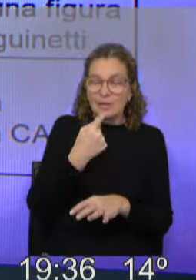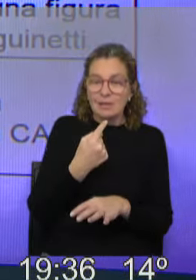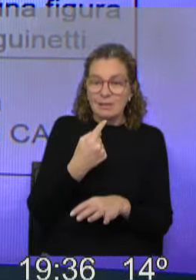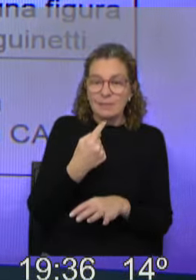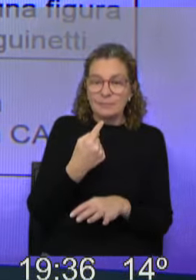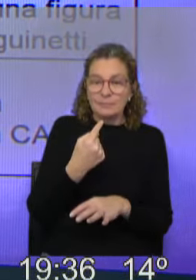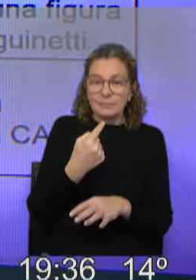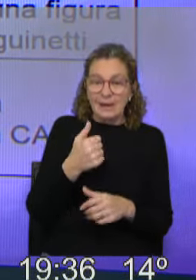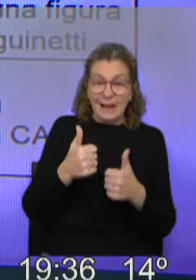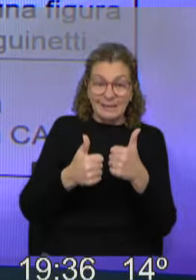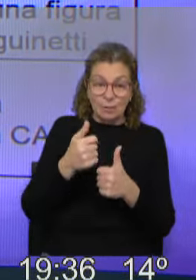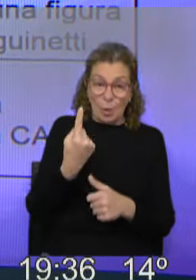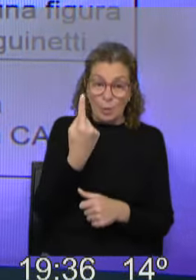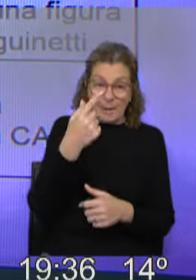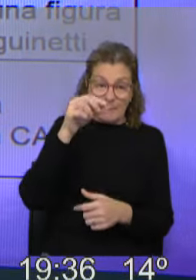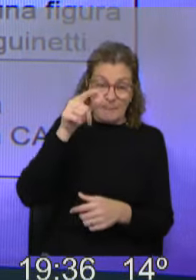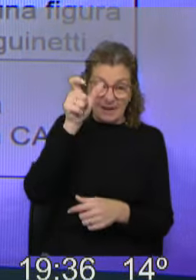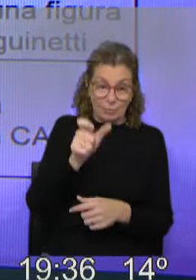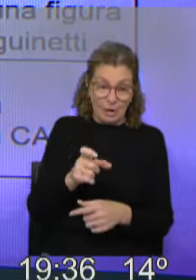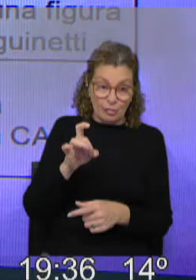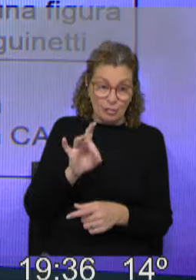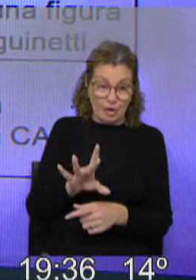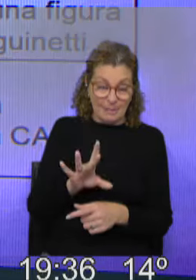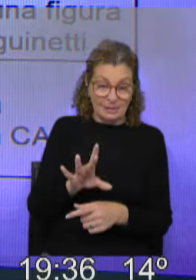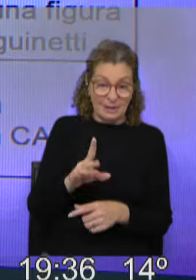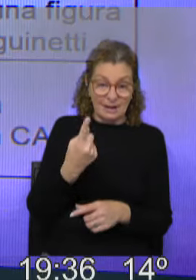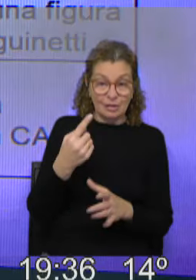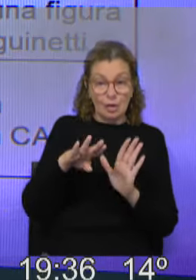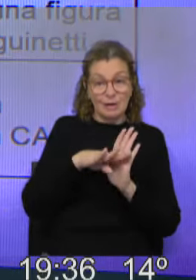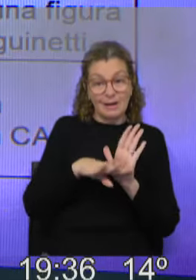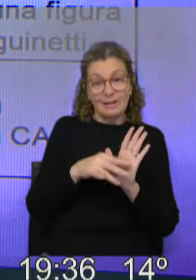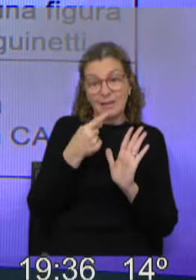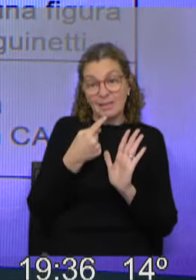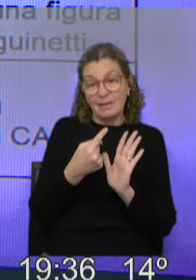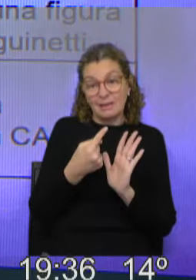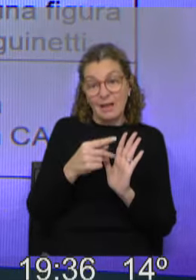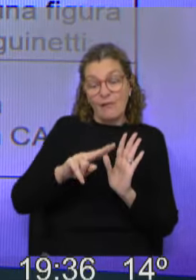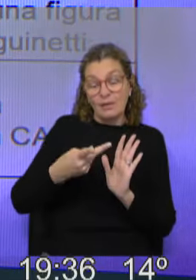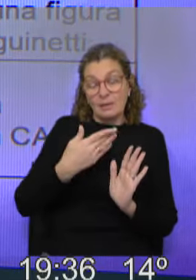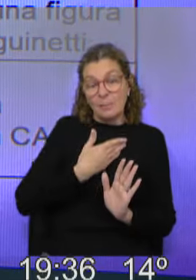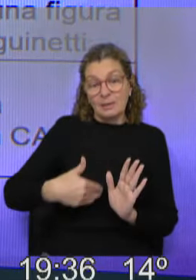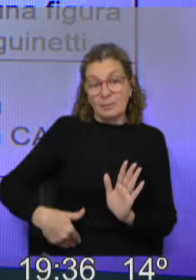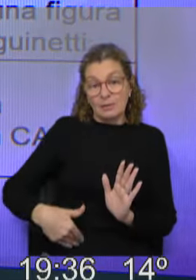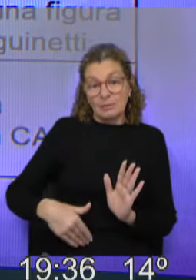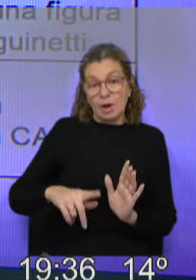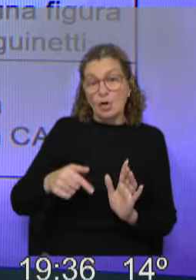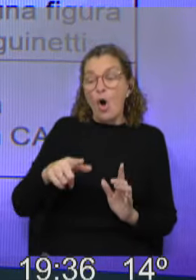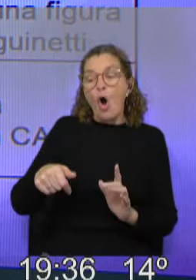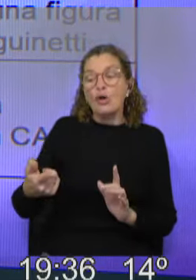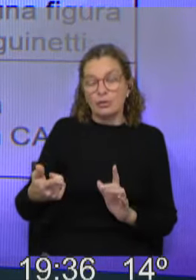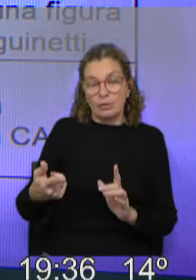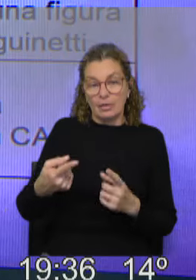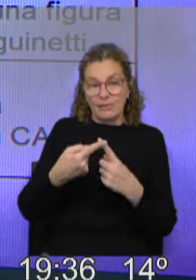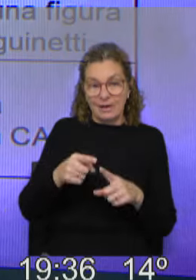poco, es la candidatura única y en todo caso, en estas reglas que se trazaron, la candidatura vicepresidente. Pero no elige otros cargos. A